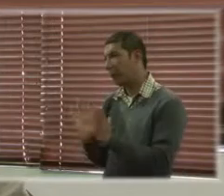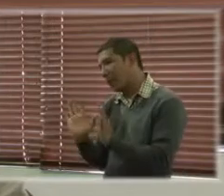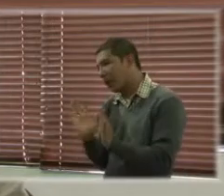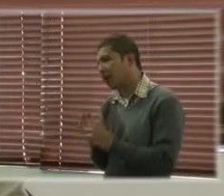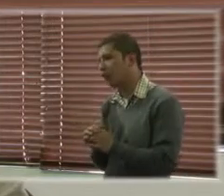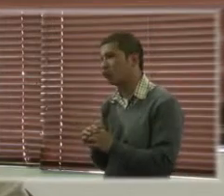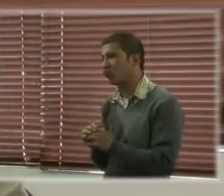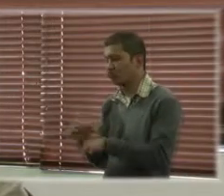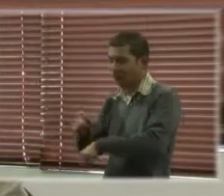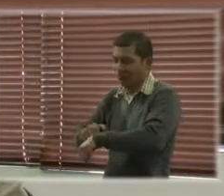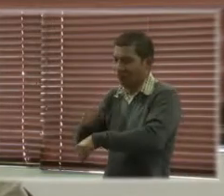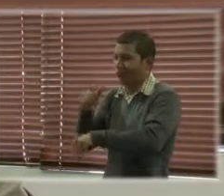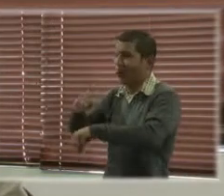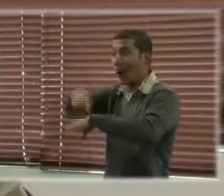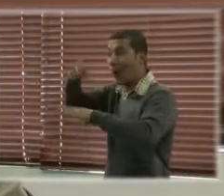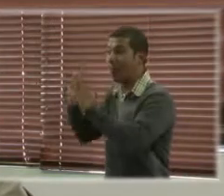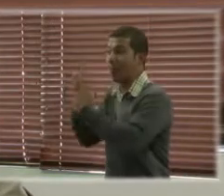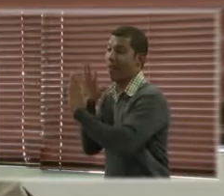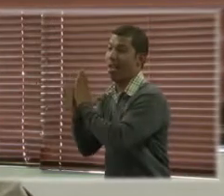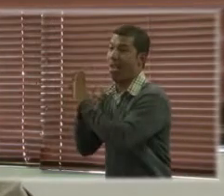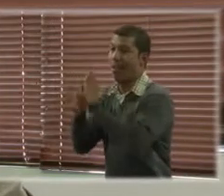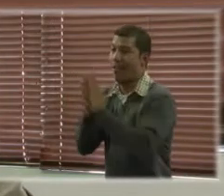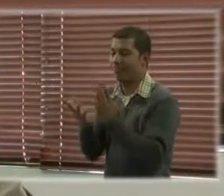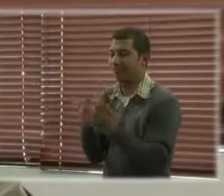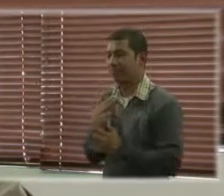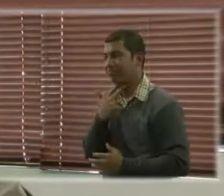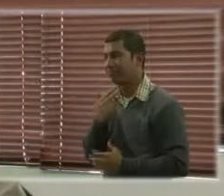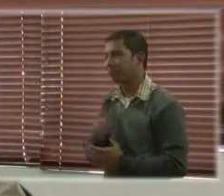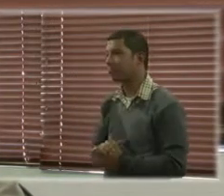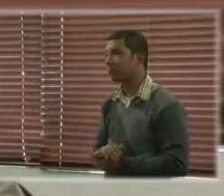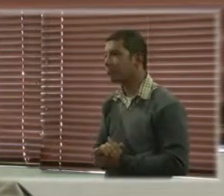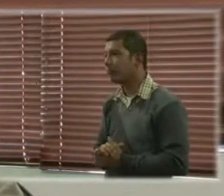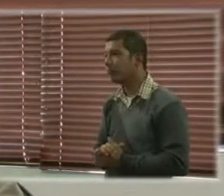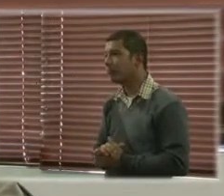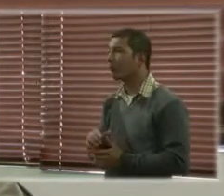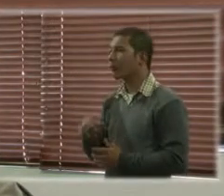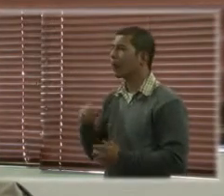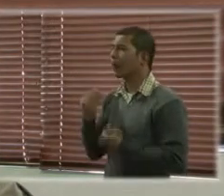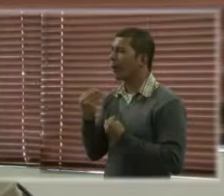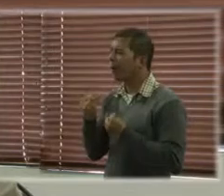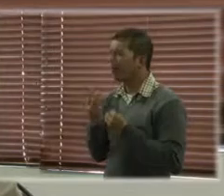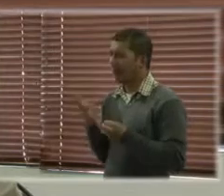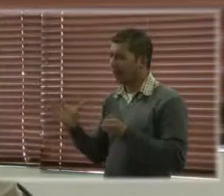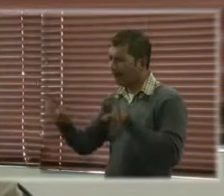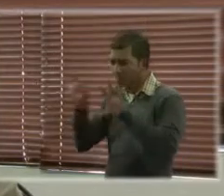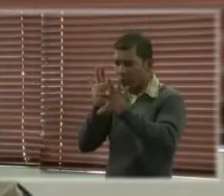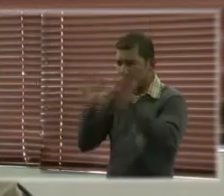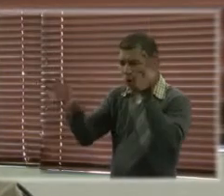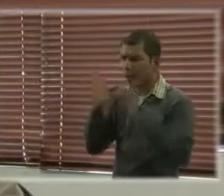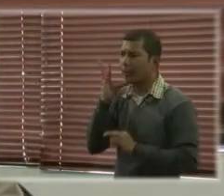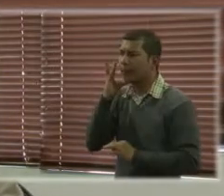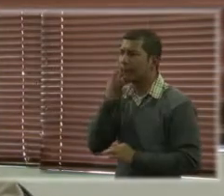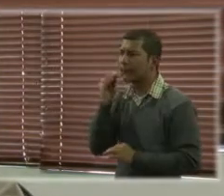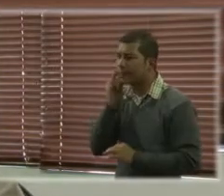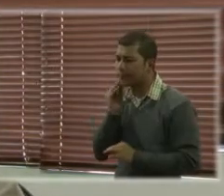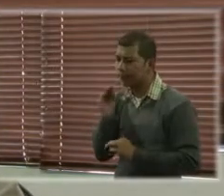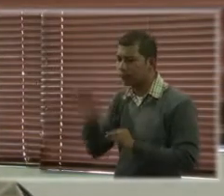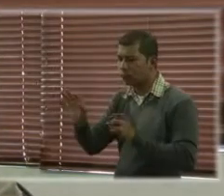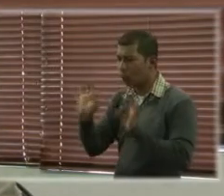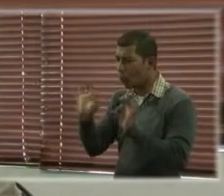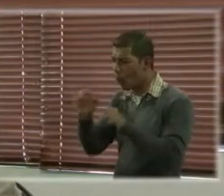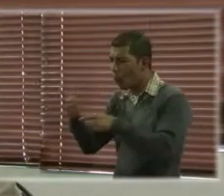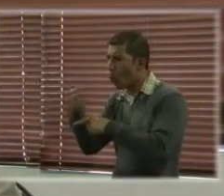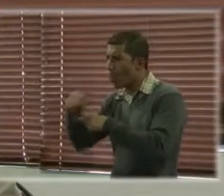documentar esas buenas prácticas además es poder utilizarlas como les comentaba, como una herramienta de incidencia a nivel